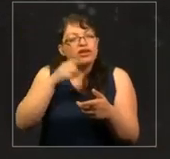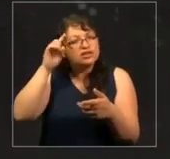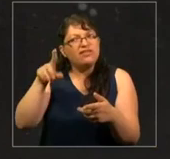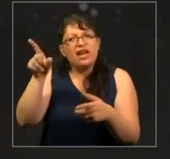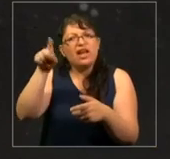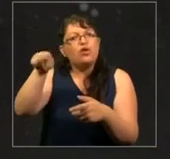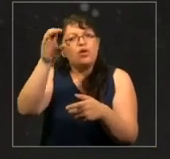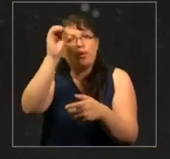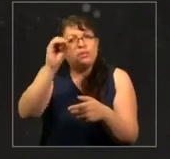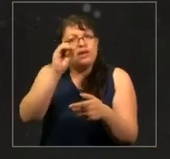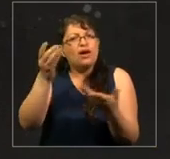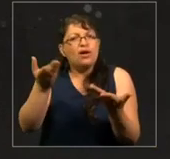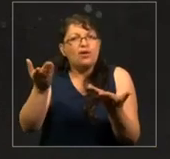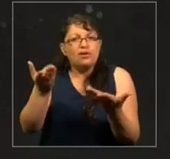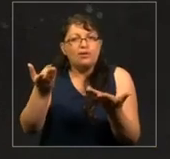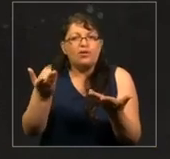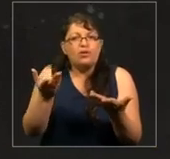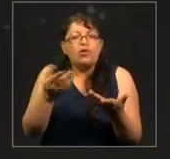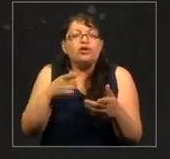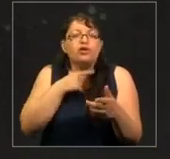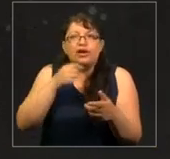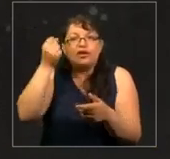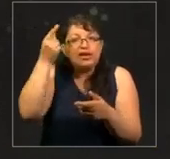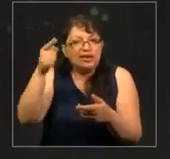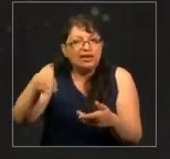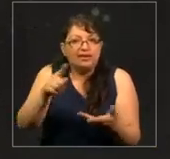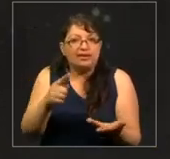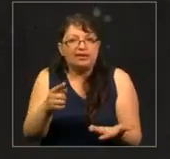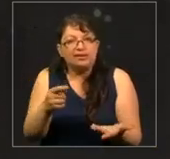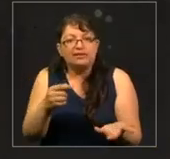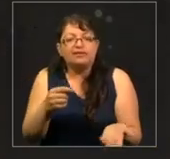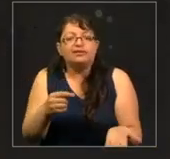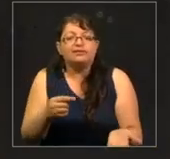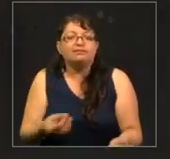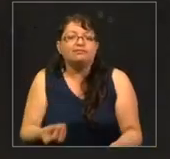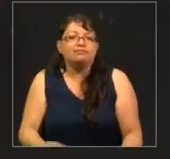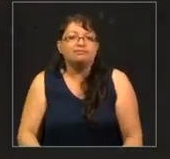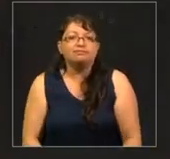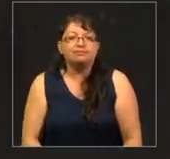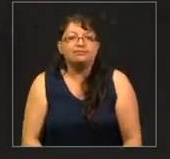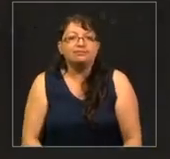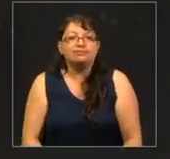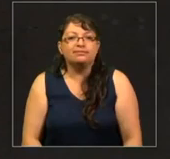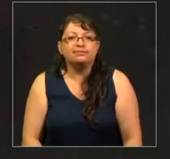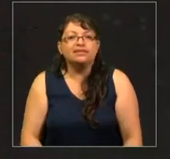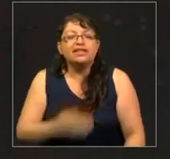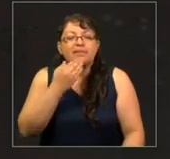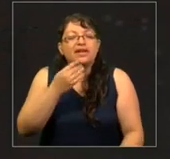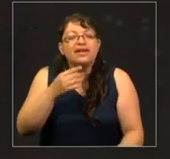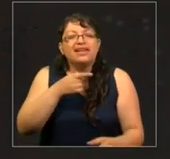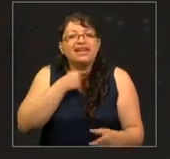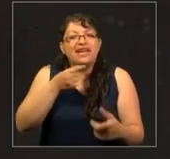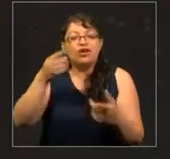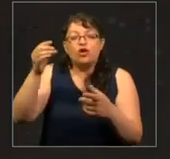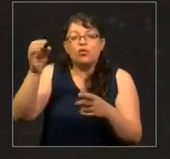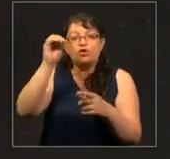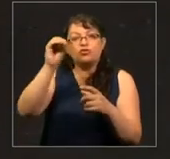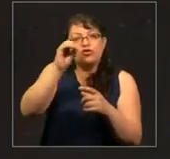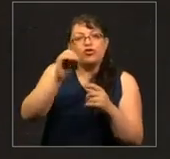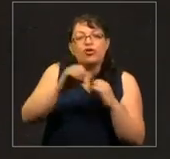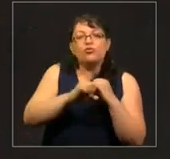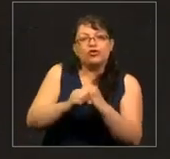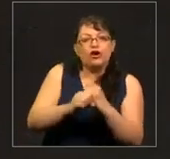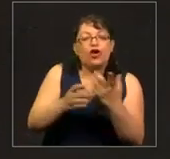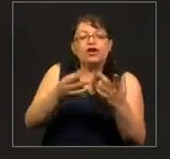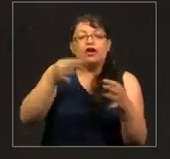conmigo. Quiero entenderlos, y por supuesto, quiero desmantelar su argumento de la mejor forma, por supuesto.